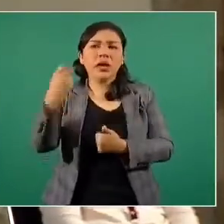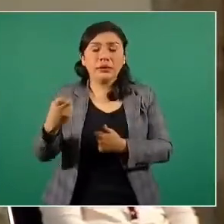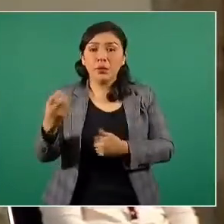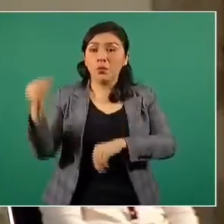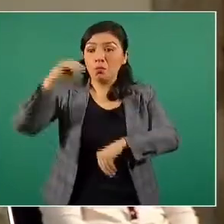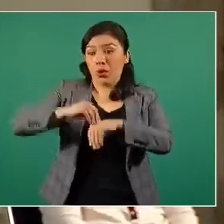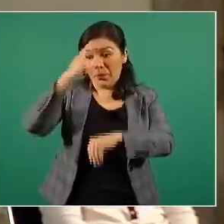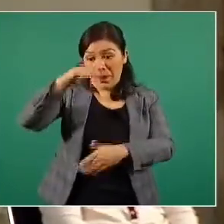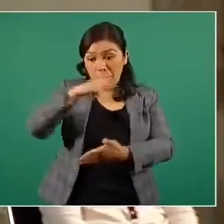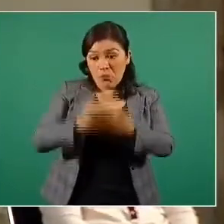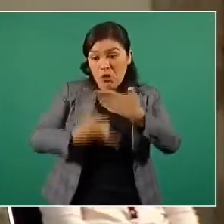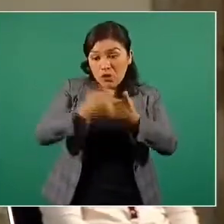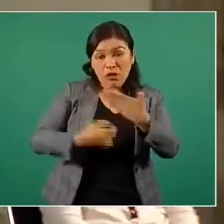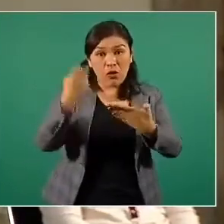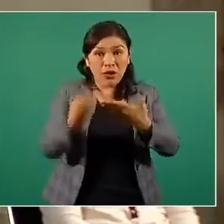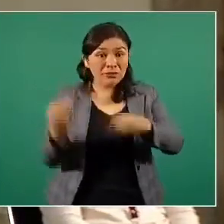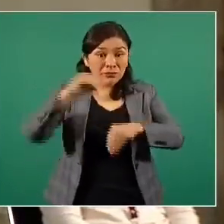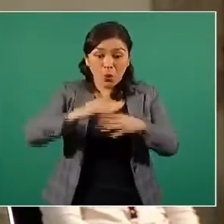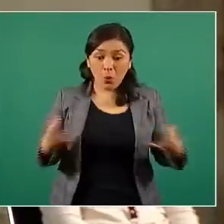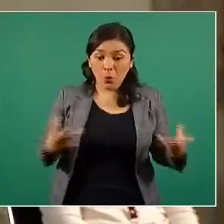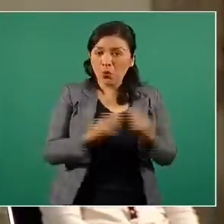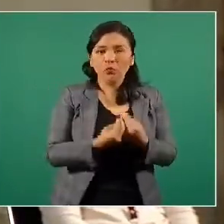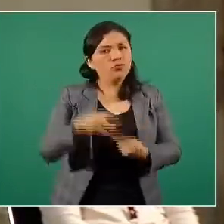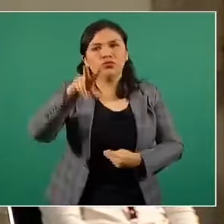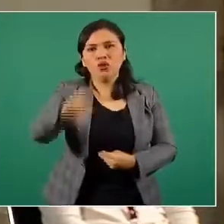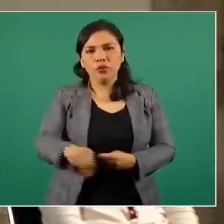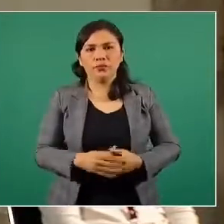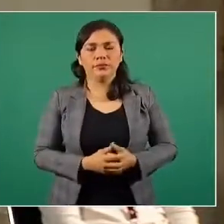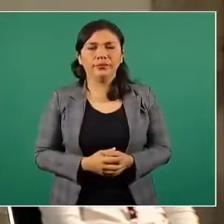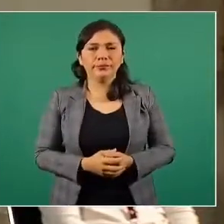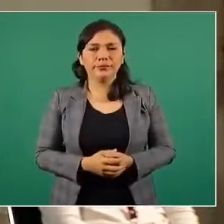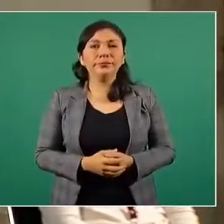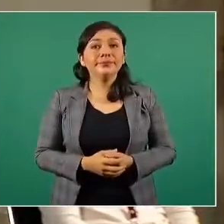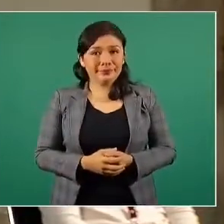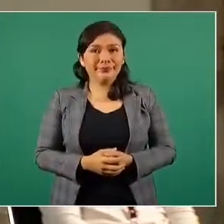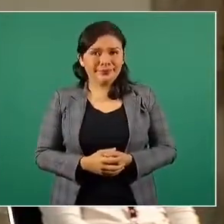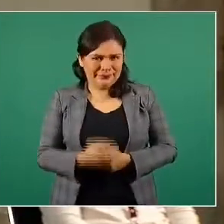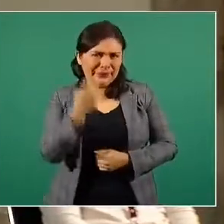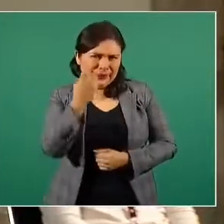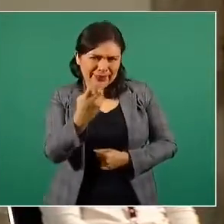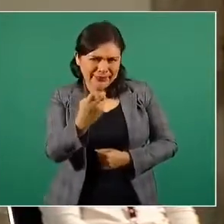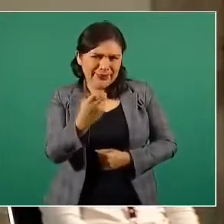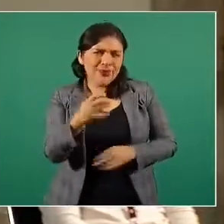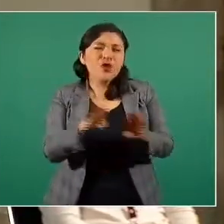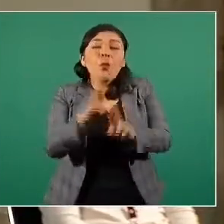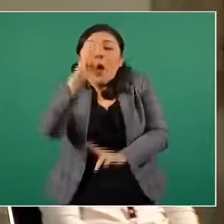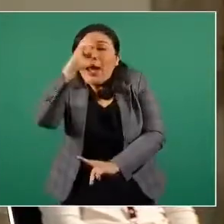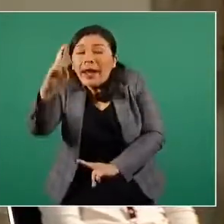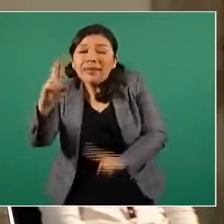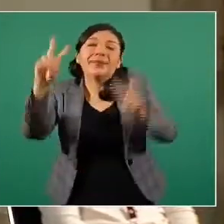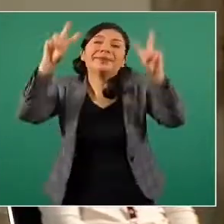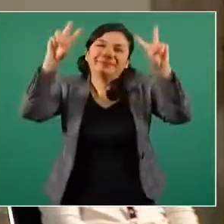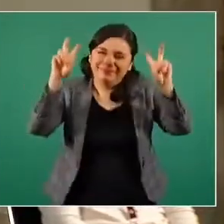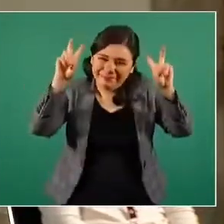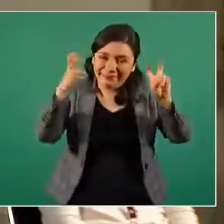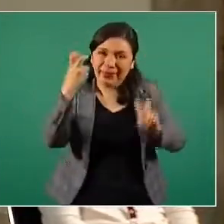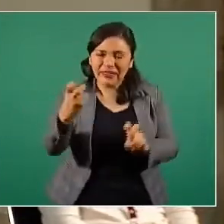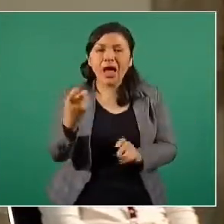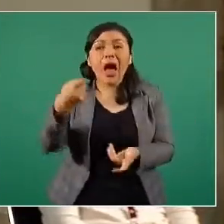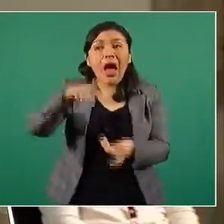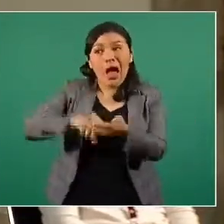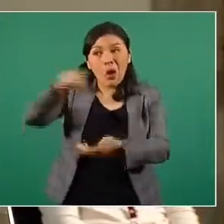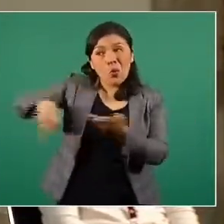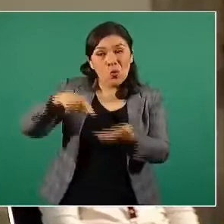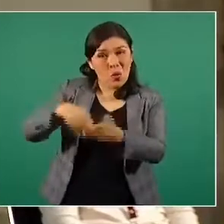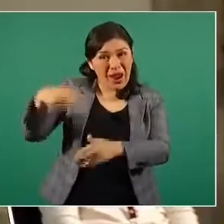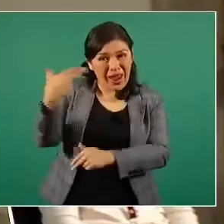proyecto presentado en el citado aviso. Ese respeto, entre comillas, significa que esas hectáreas